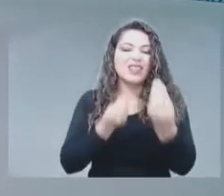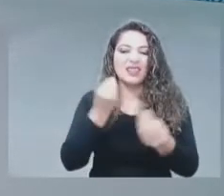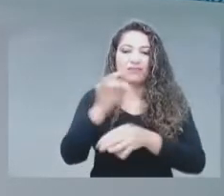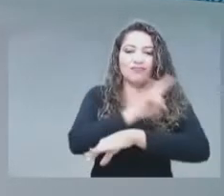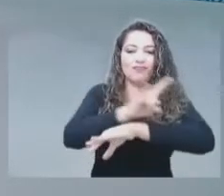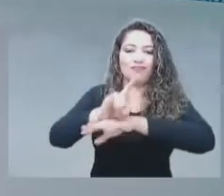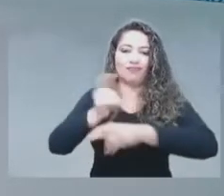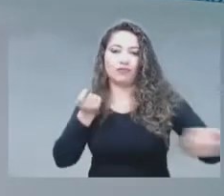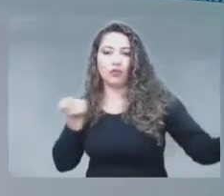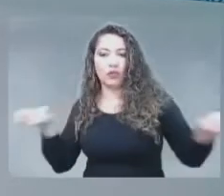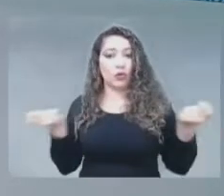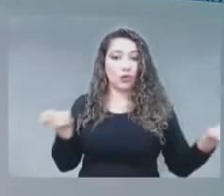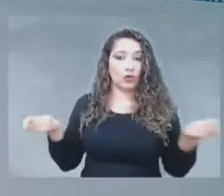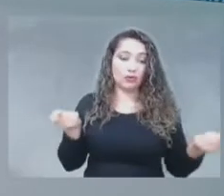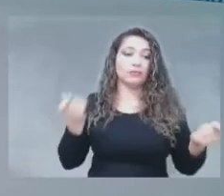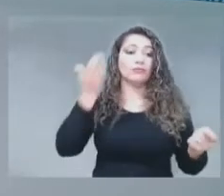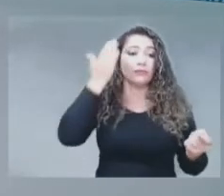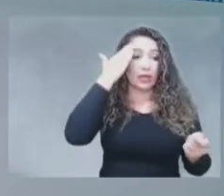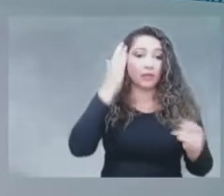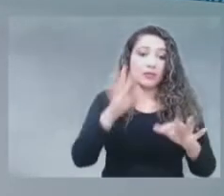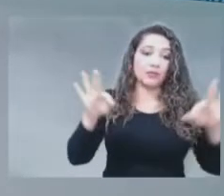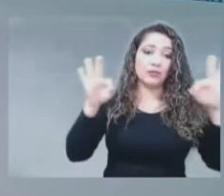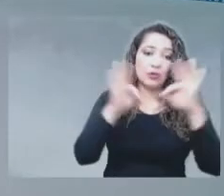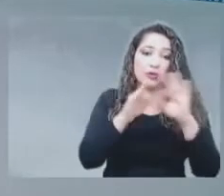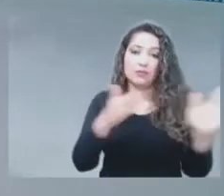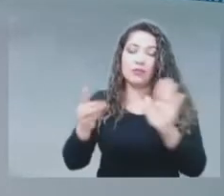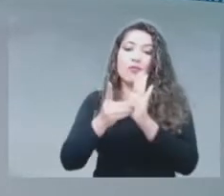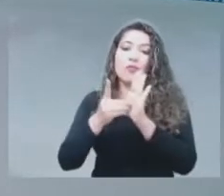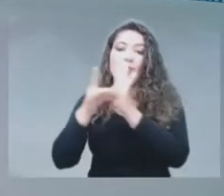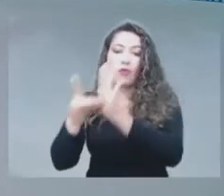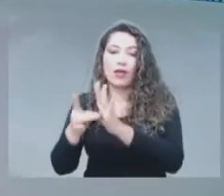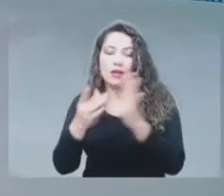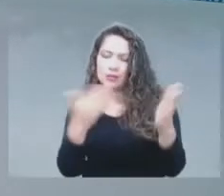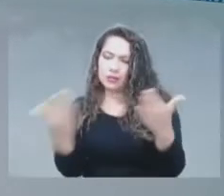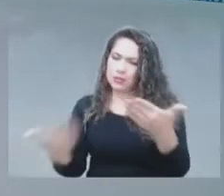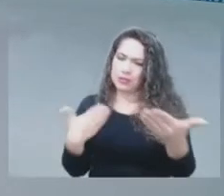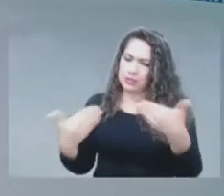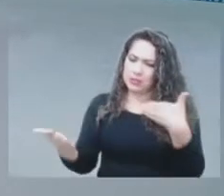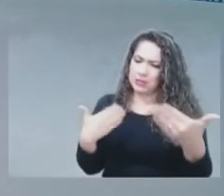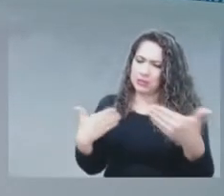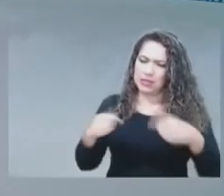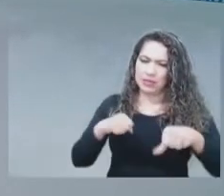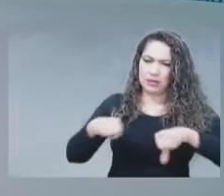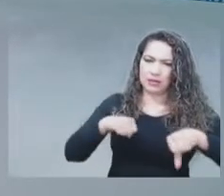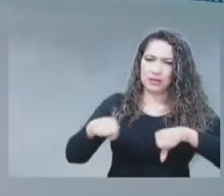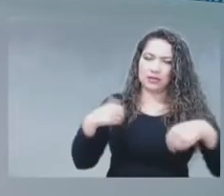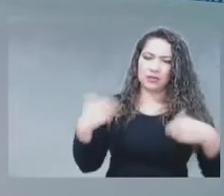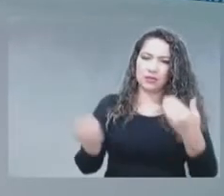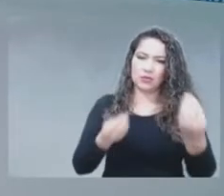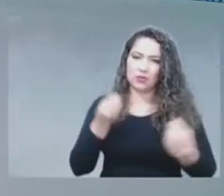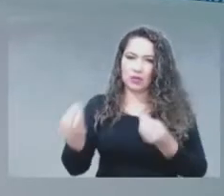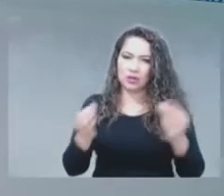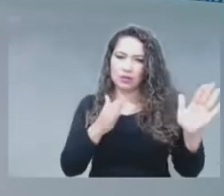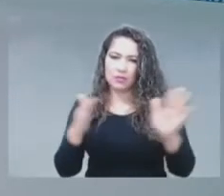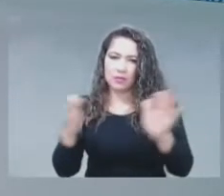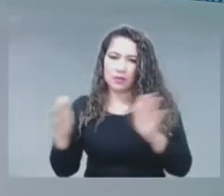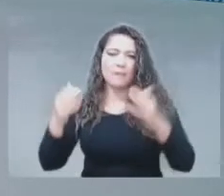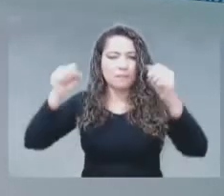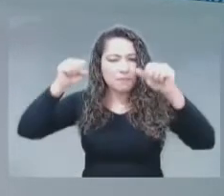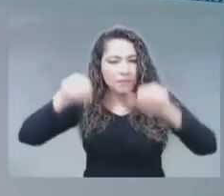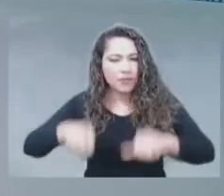revisar esos modelos de gestión de espectro para poder simplificar al máximo